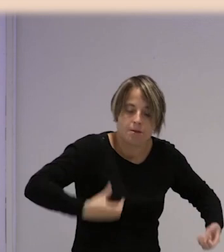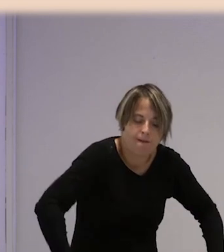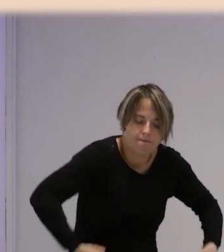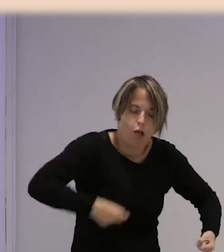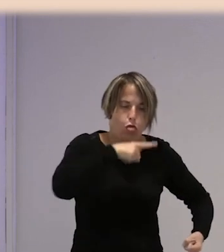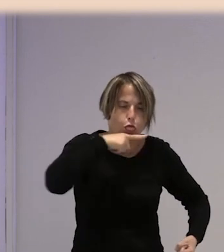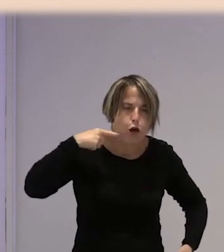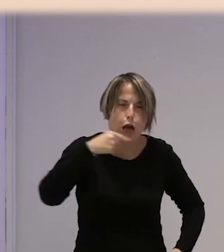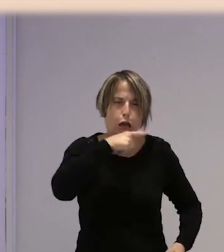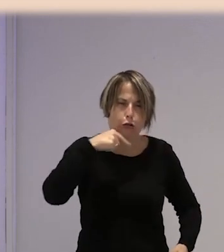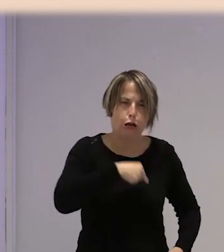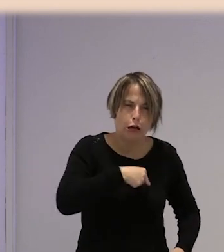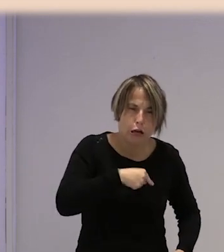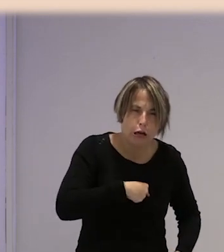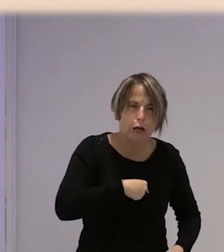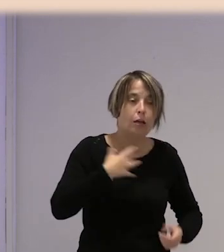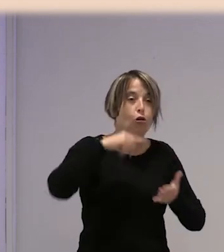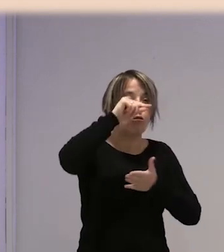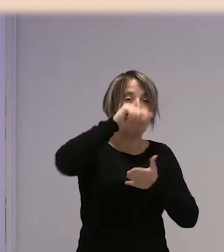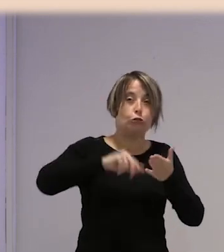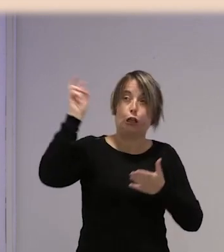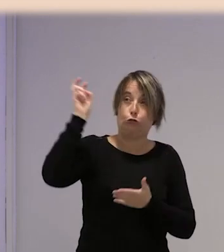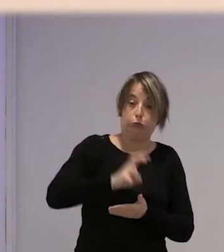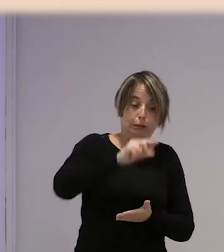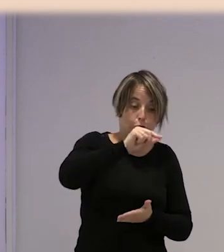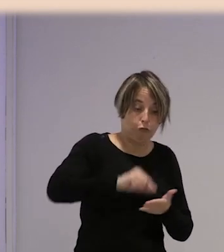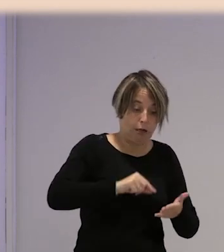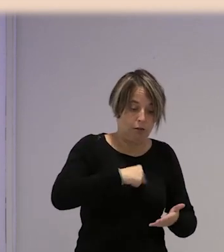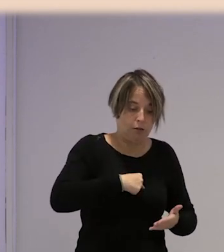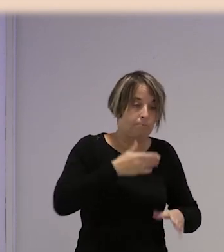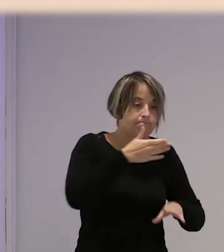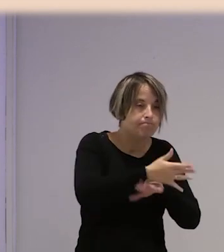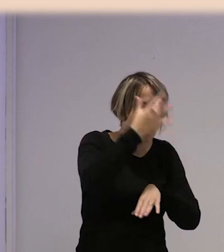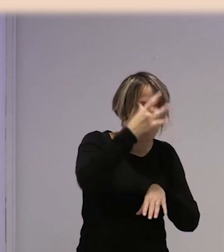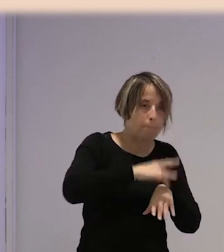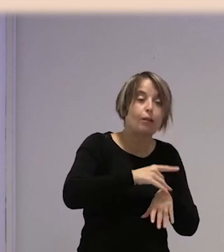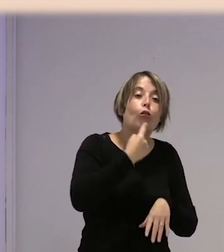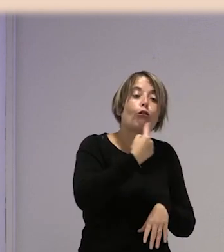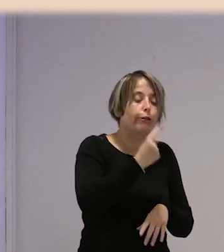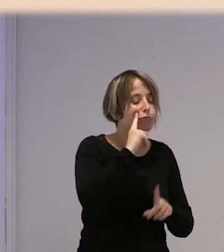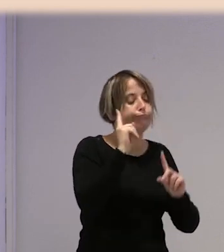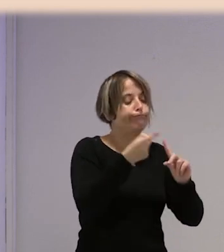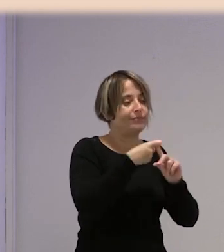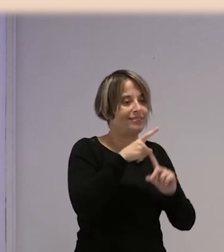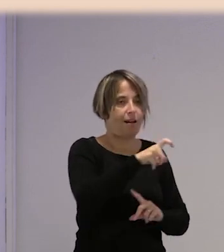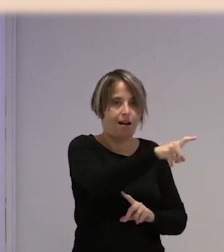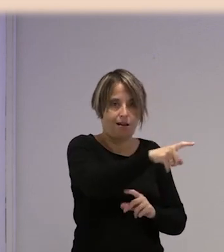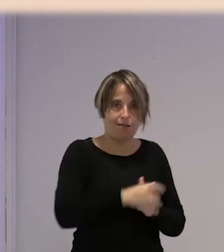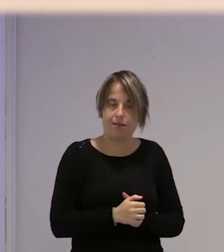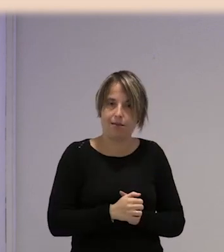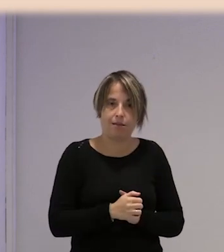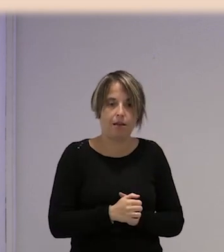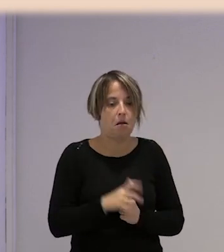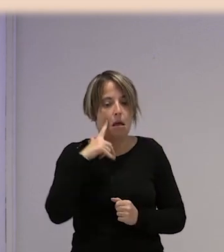le dolía mucho el pecho, vino con contrato de origen ese año y cuando fue al médico le dijo que tenía cáncer de mama. Ni le